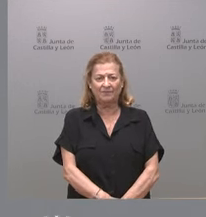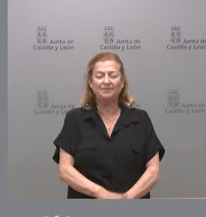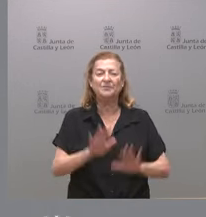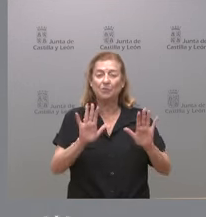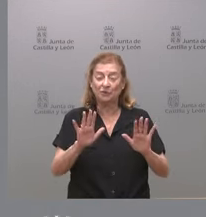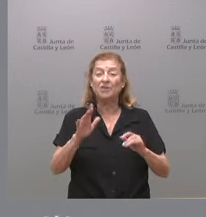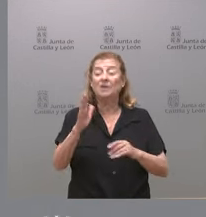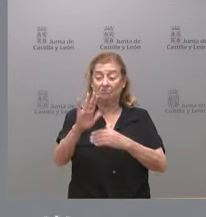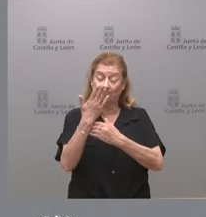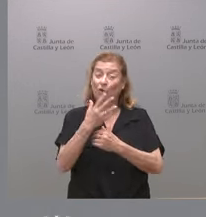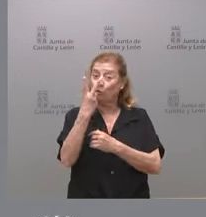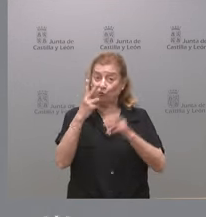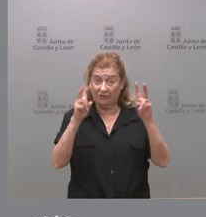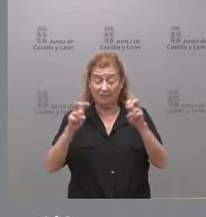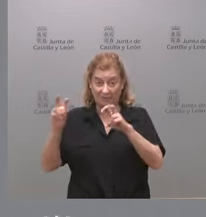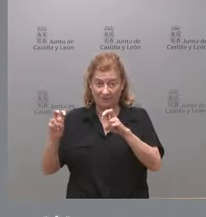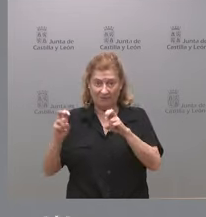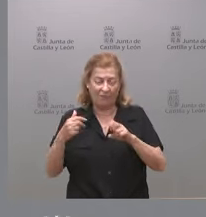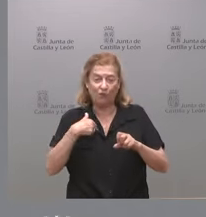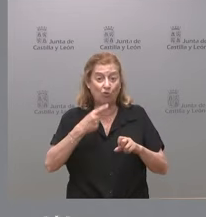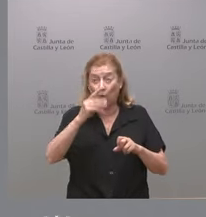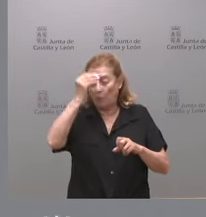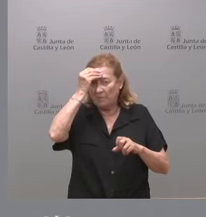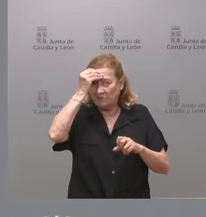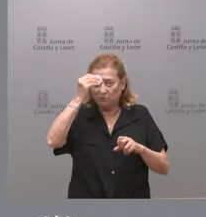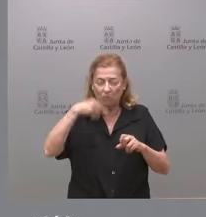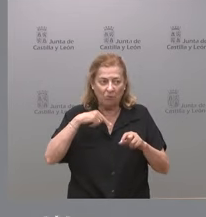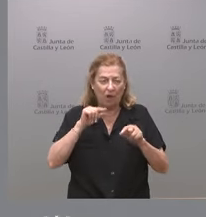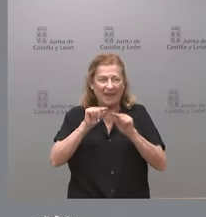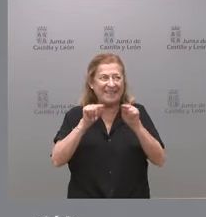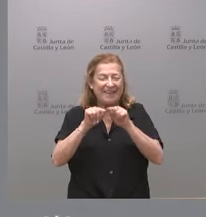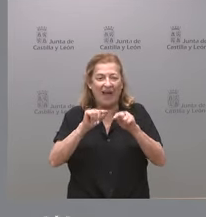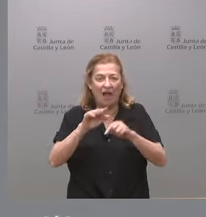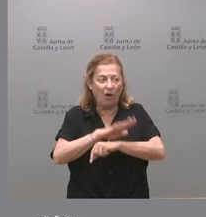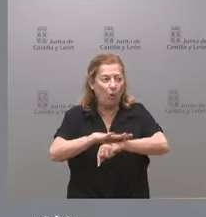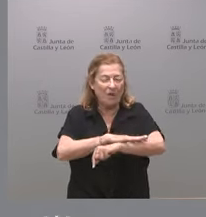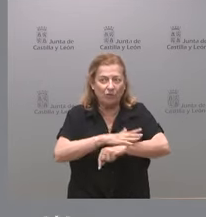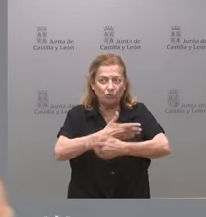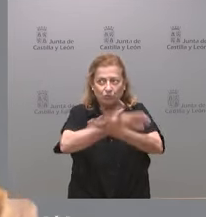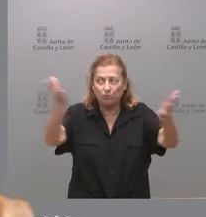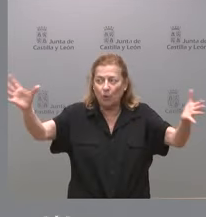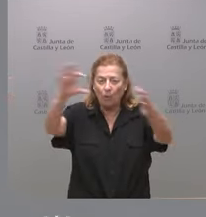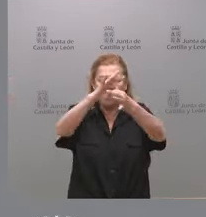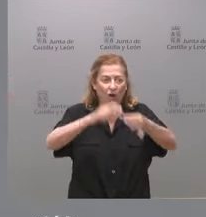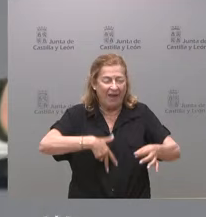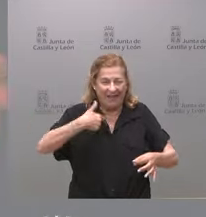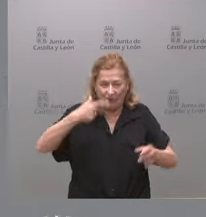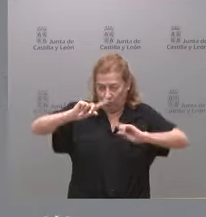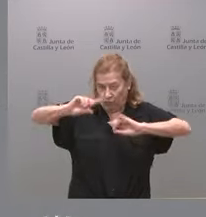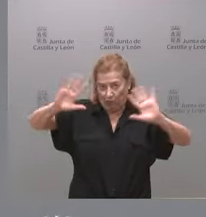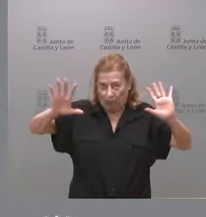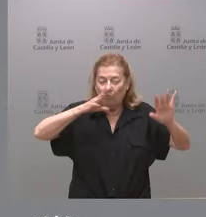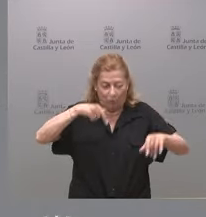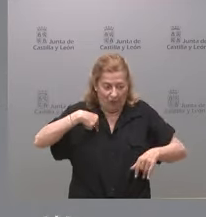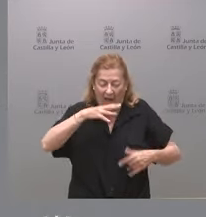pues plantea dos cuestiones yo no creo haber hecho una crítica a los gobiernos de coalición en genérico porque lógicamente es signo de nuestros